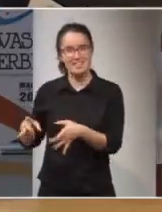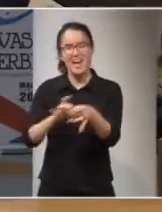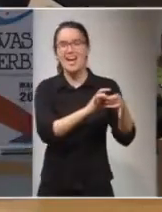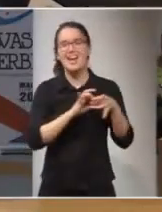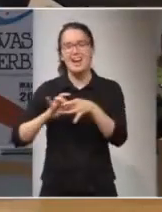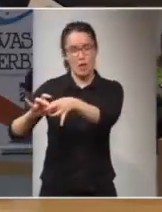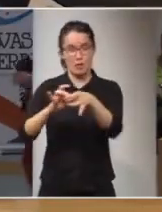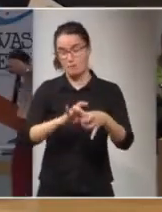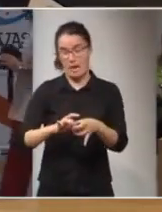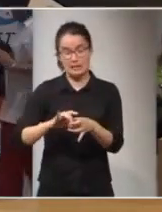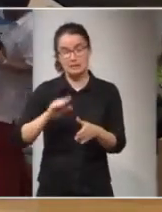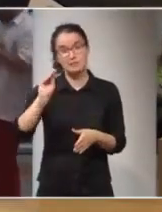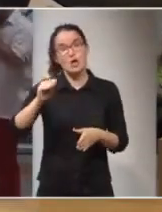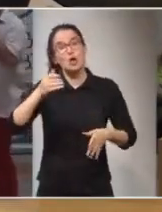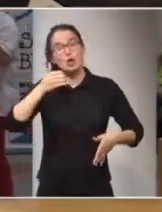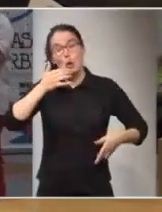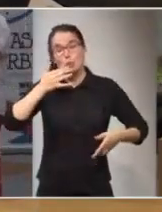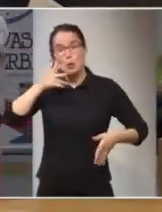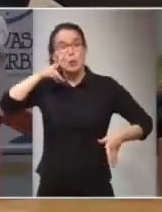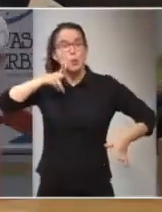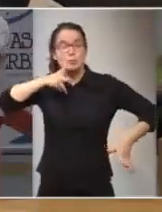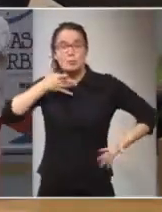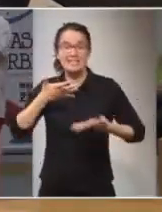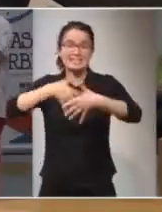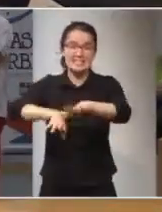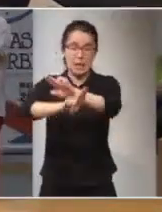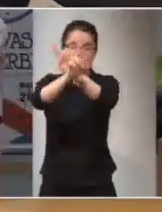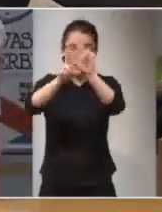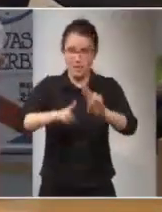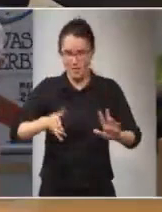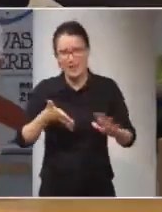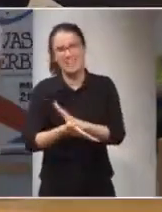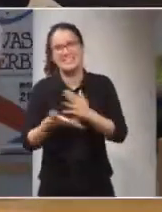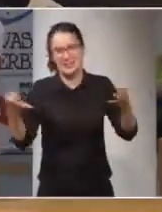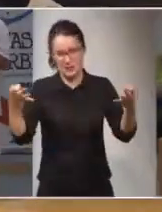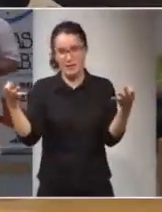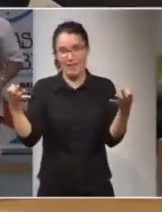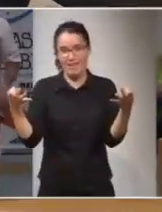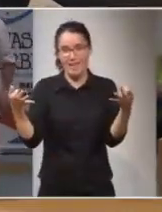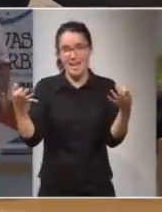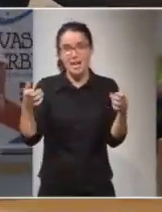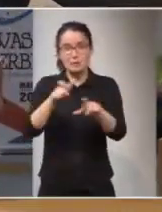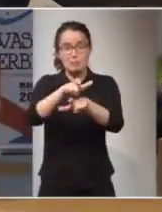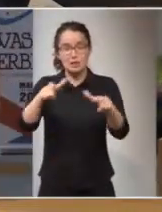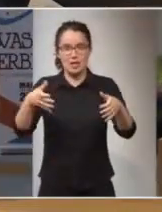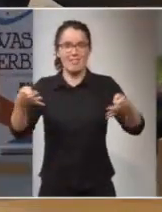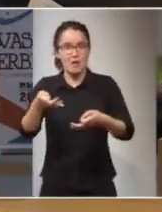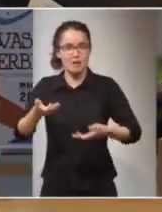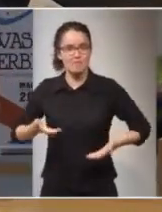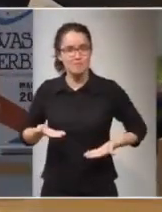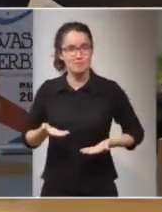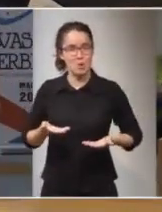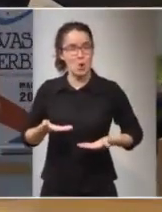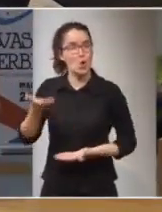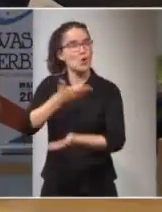mal llamadas diplomáticas y de integración internacional. Es decir, quienes tendrían que propiciar el